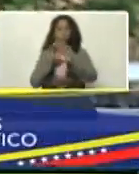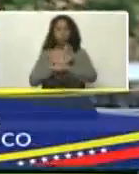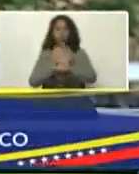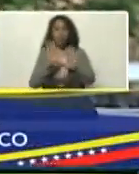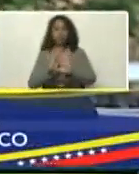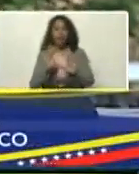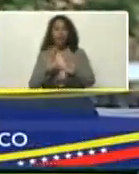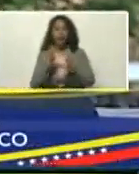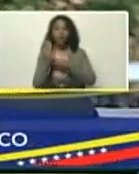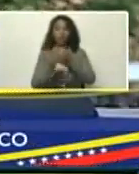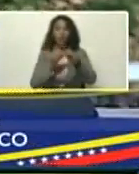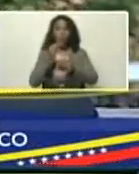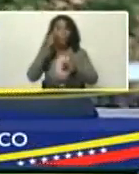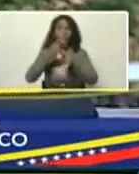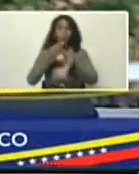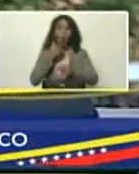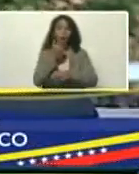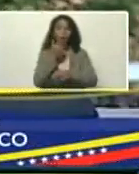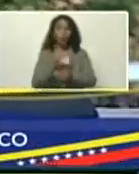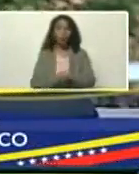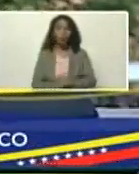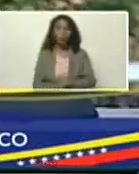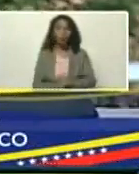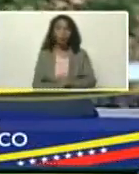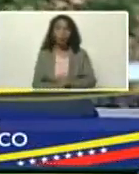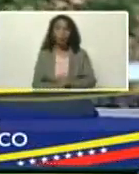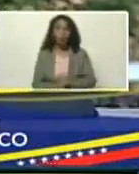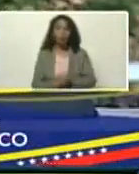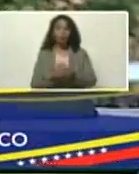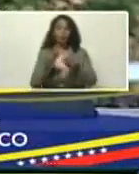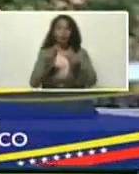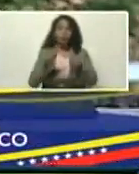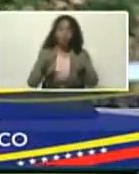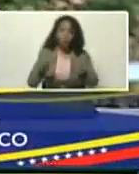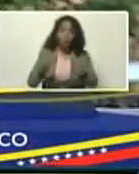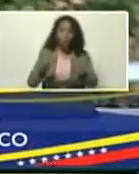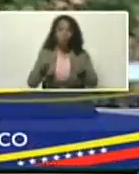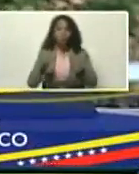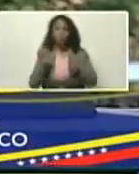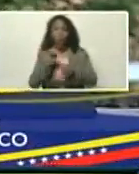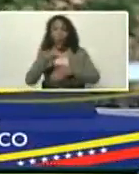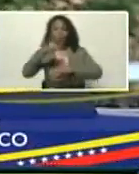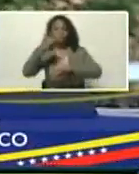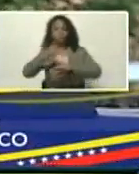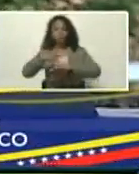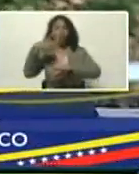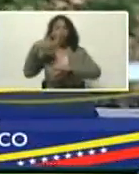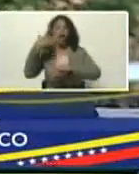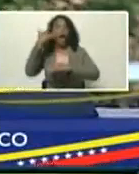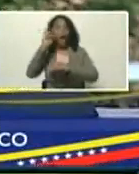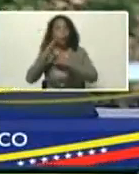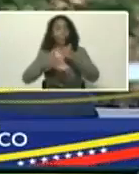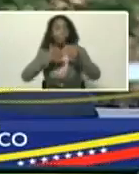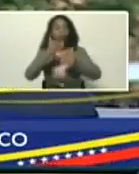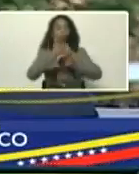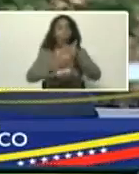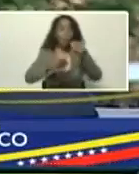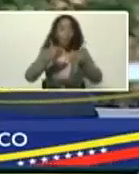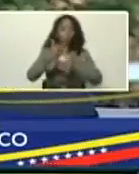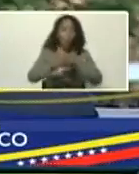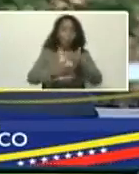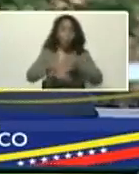como de riesgo, moderado, leve, o grave, hay que ir educando,